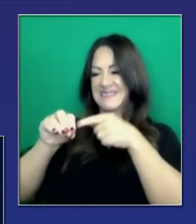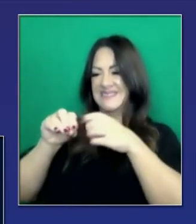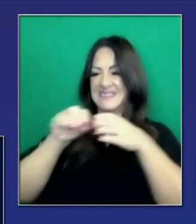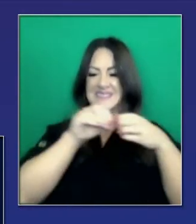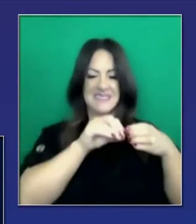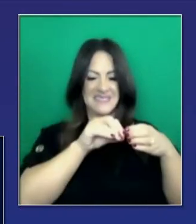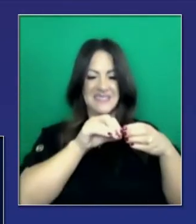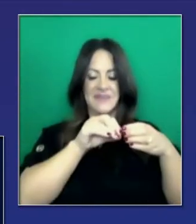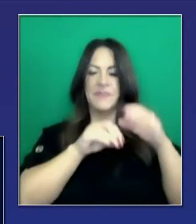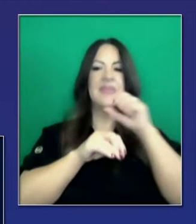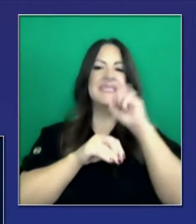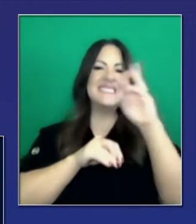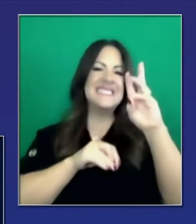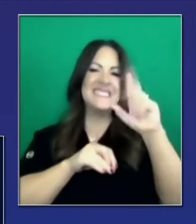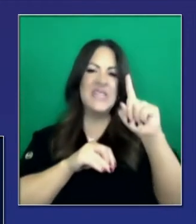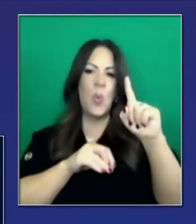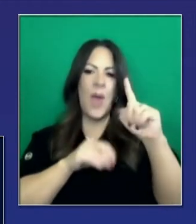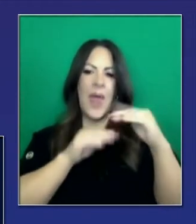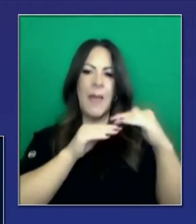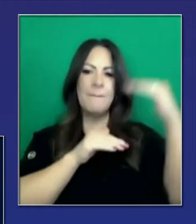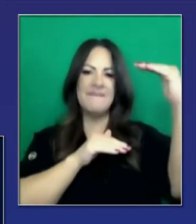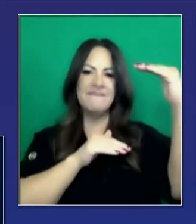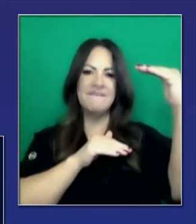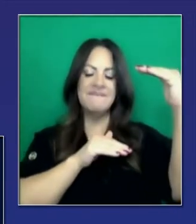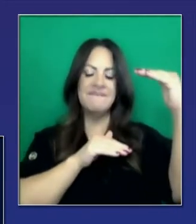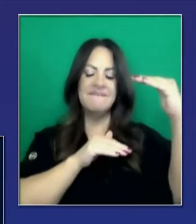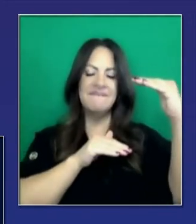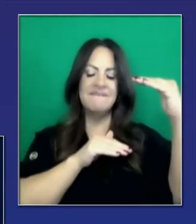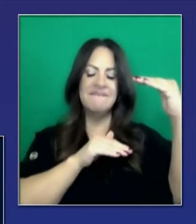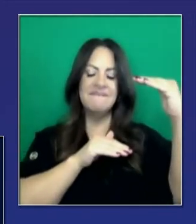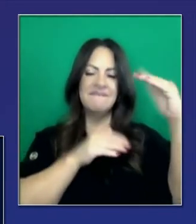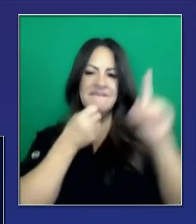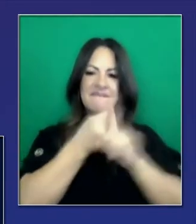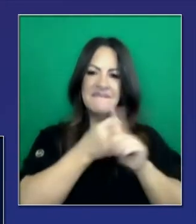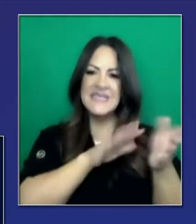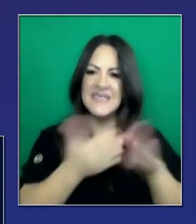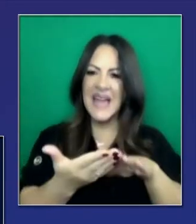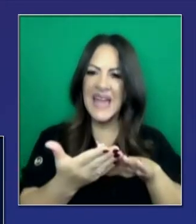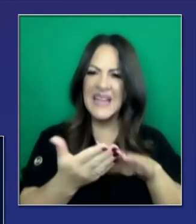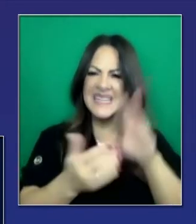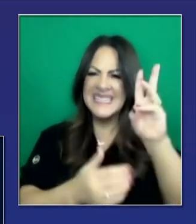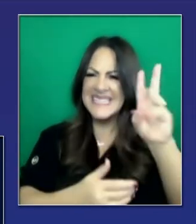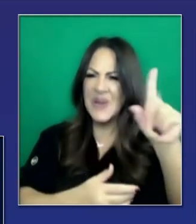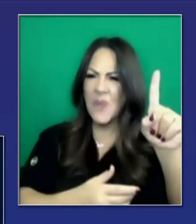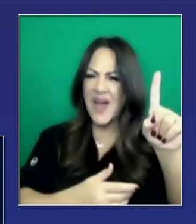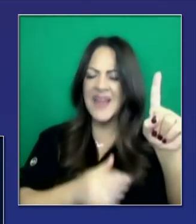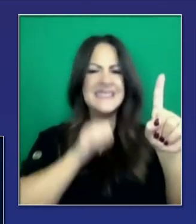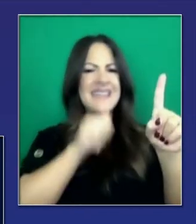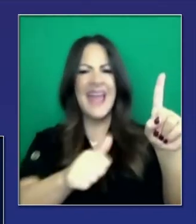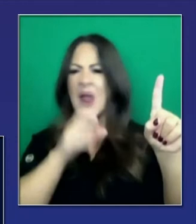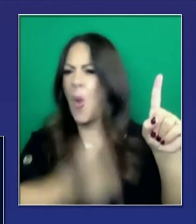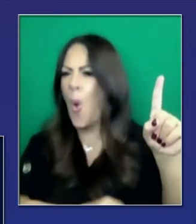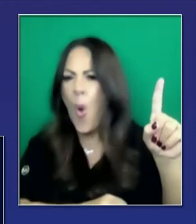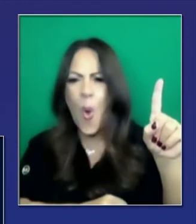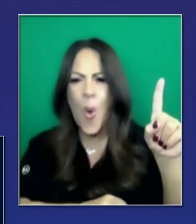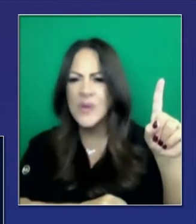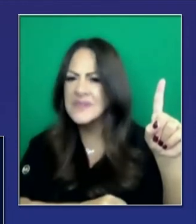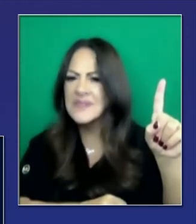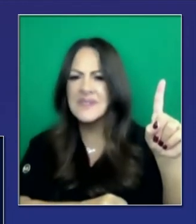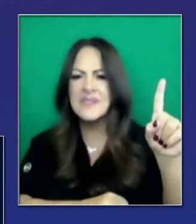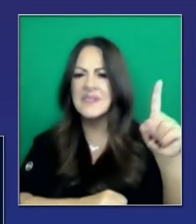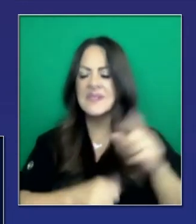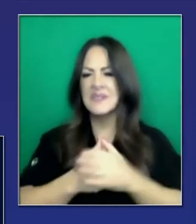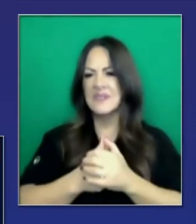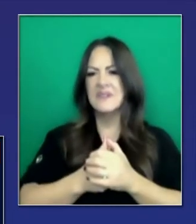edad muy avanzada. Más de 61 años de edad. Esas personas, 80% de los muertos están en ese grupo de